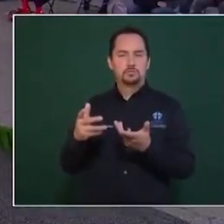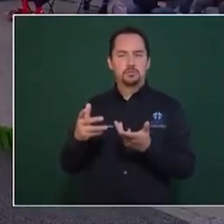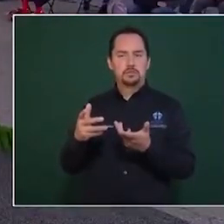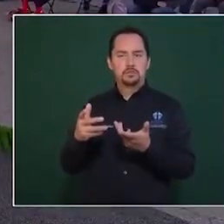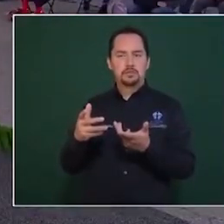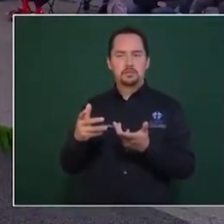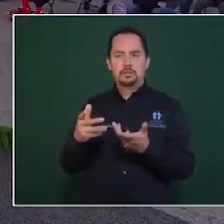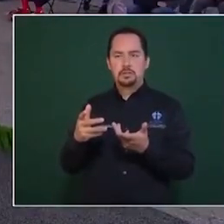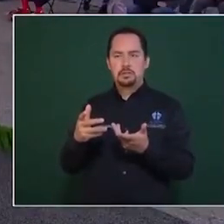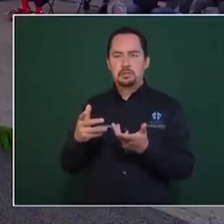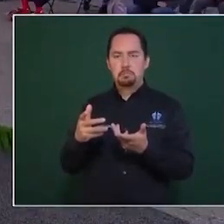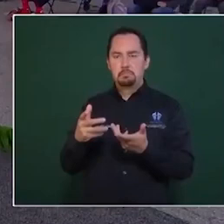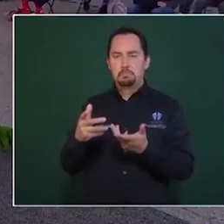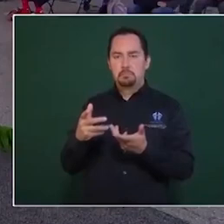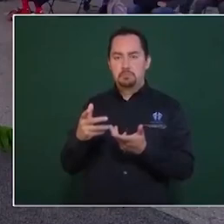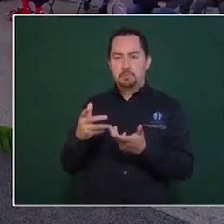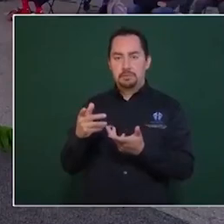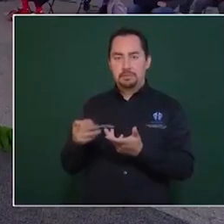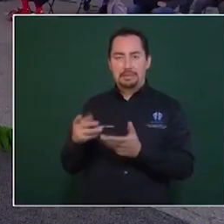paga una tienda de abarrotes. Entonces,